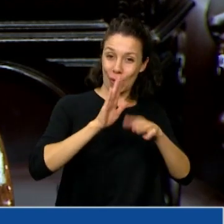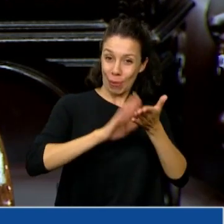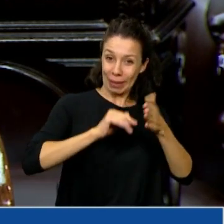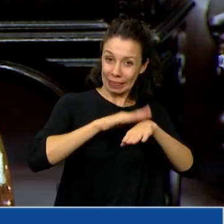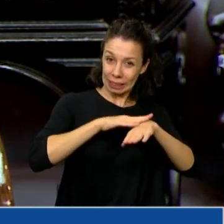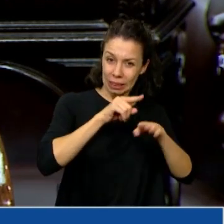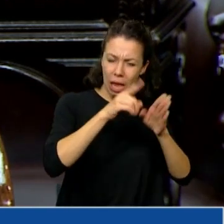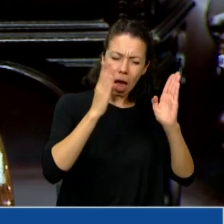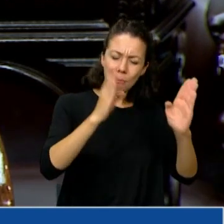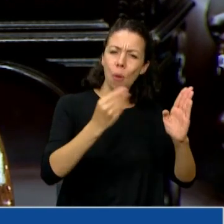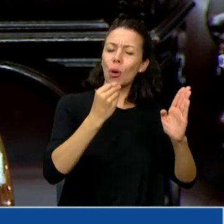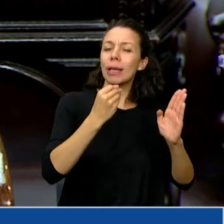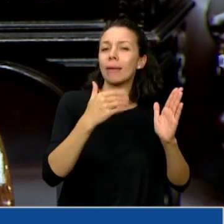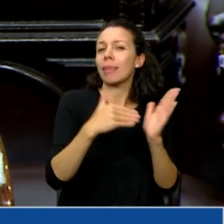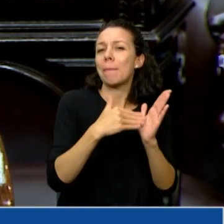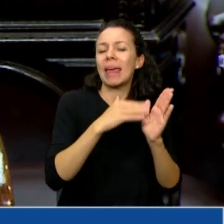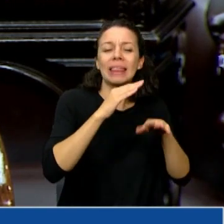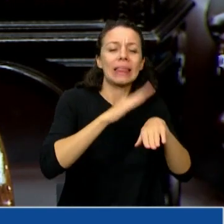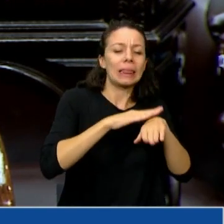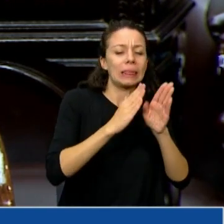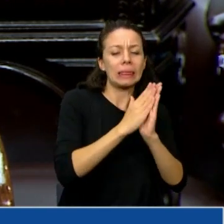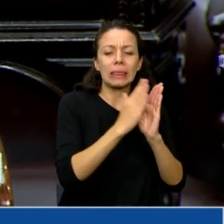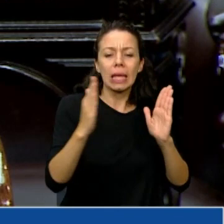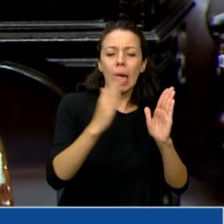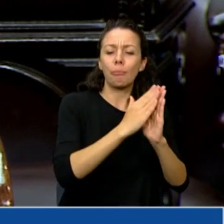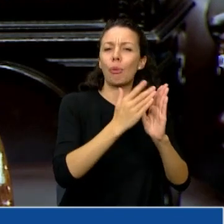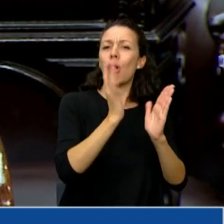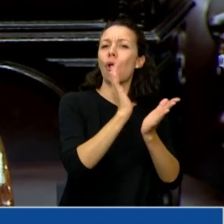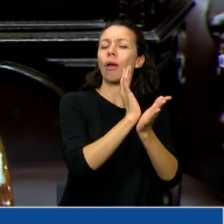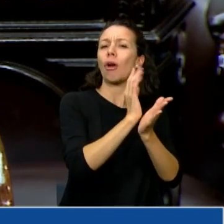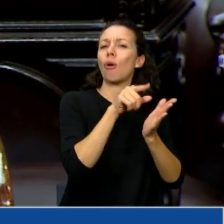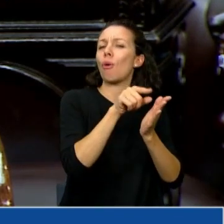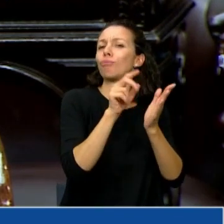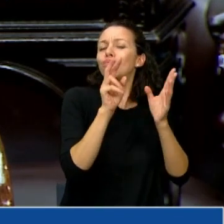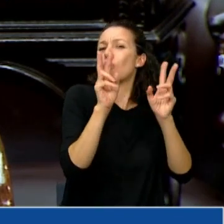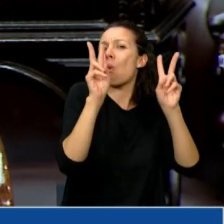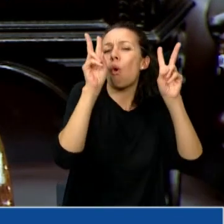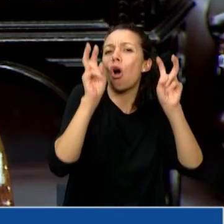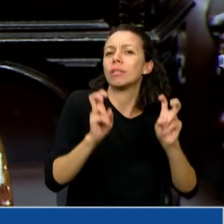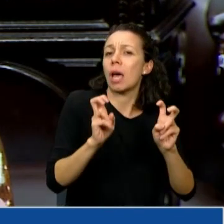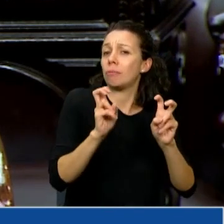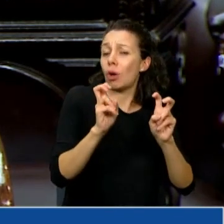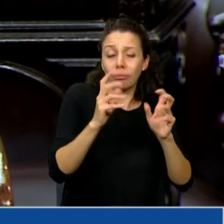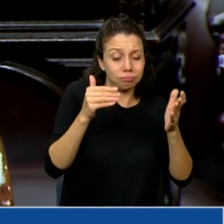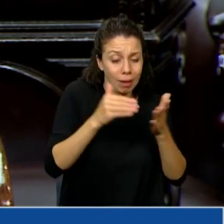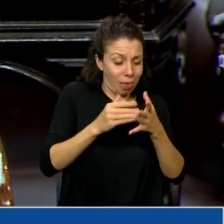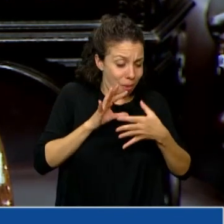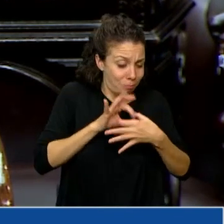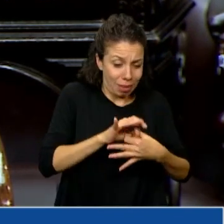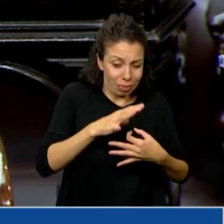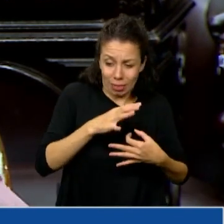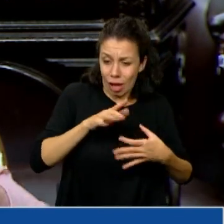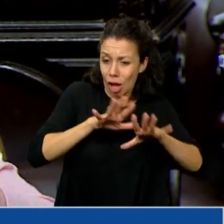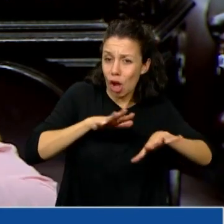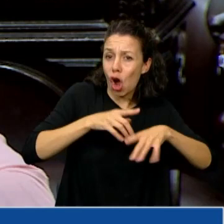temporalidad es un concepto y un elemento que condiciona y atraviesa todo nuestro